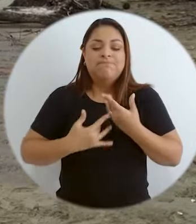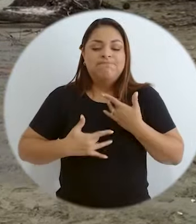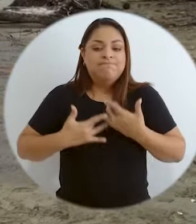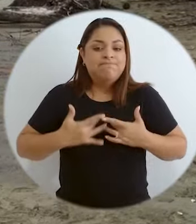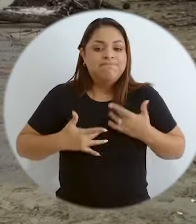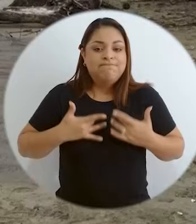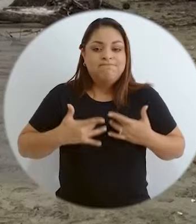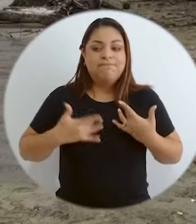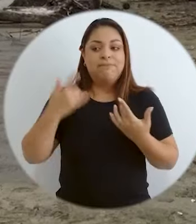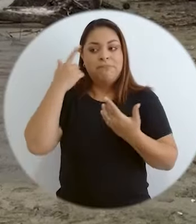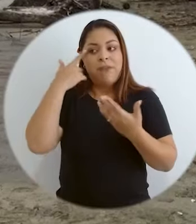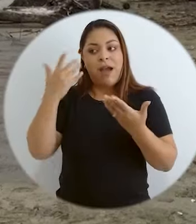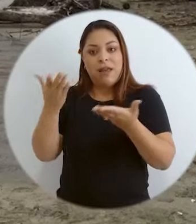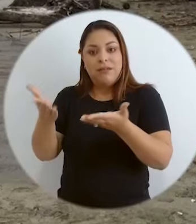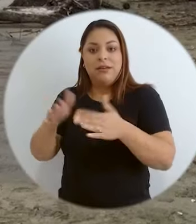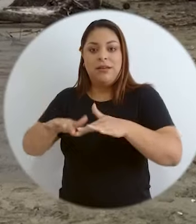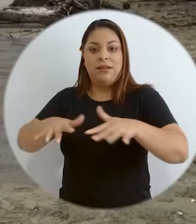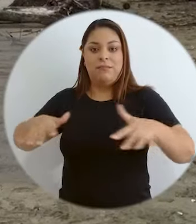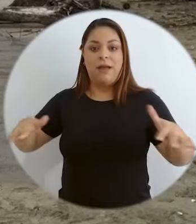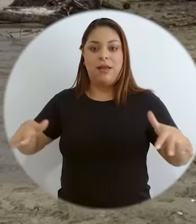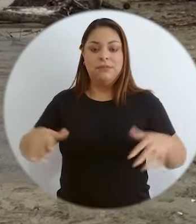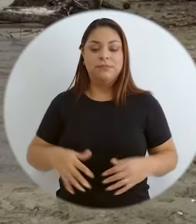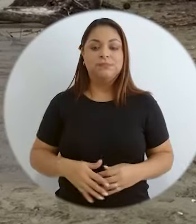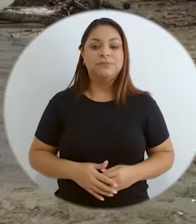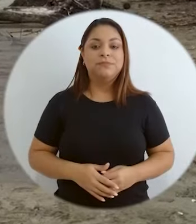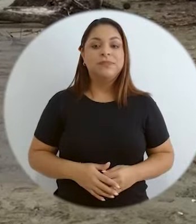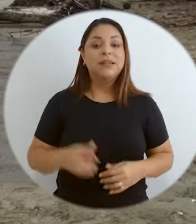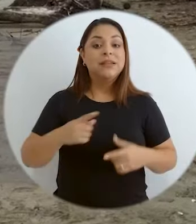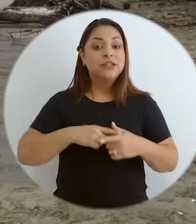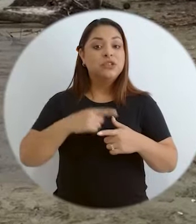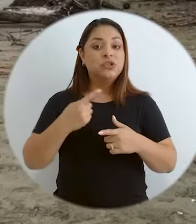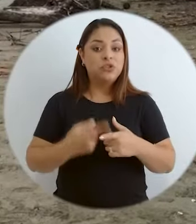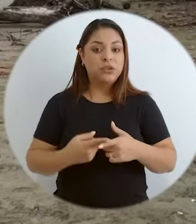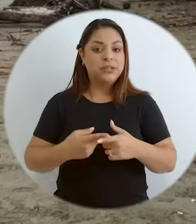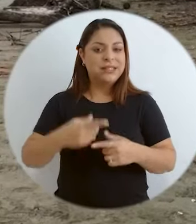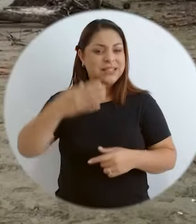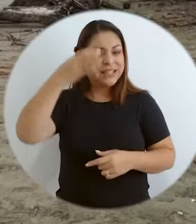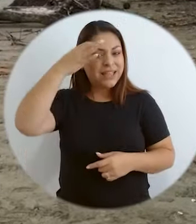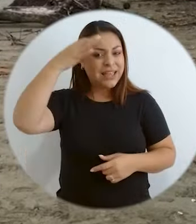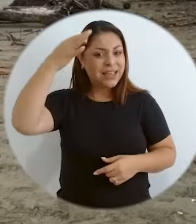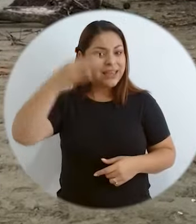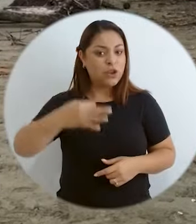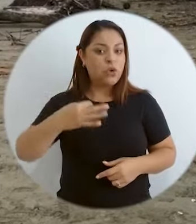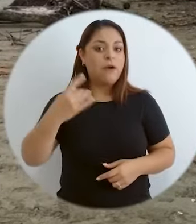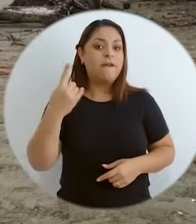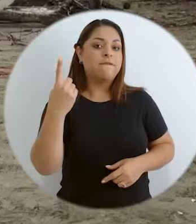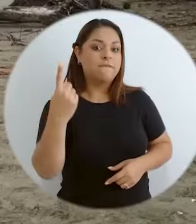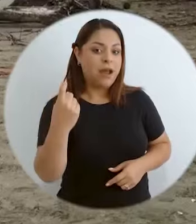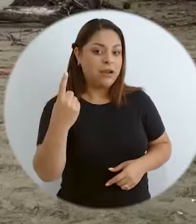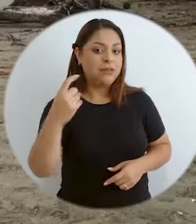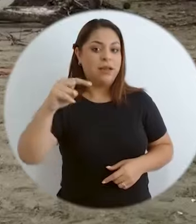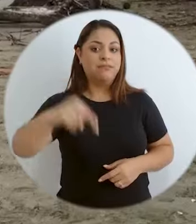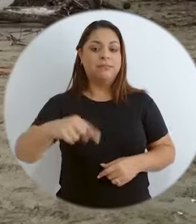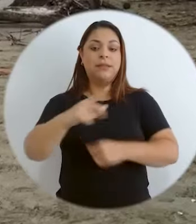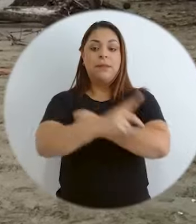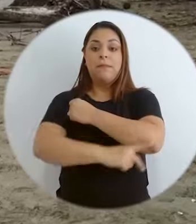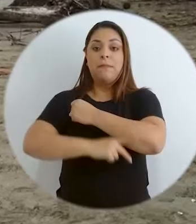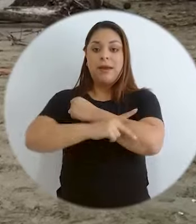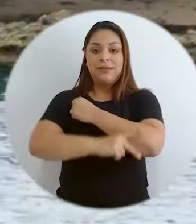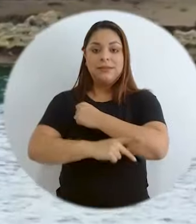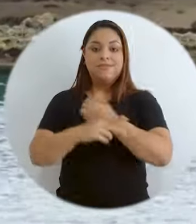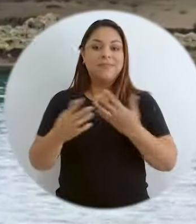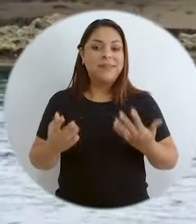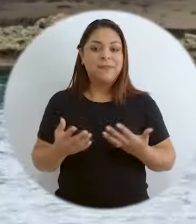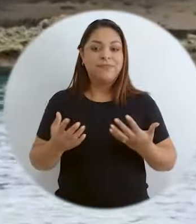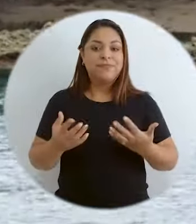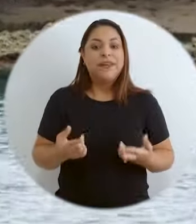vamos generando más sensibilización hacia nuestros mares. Entonces, lo que creo